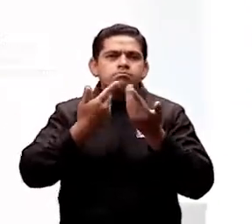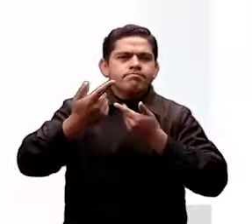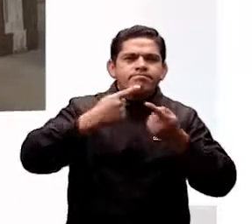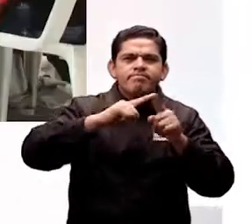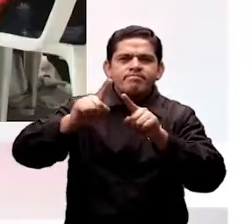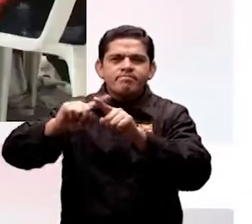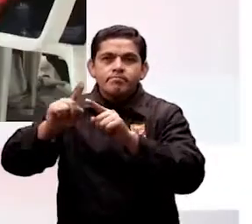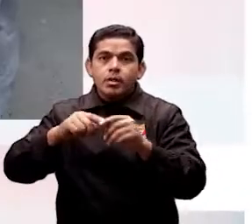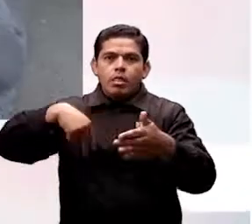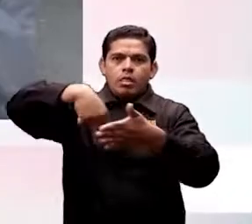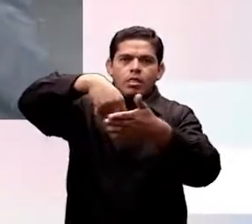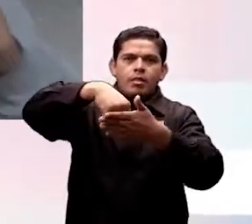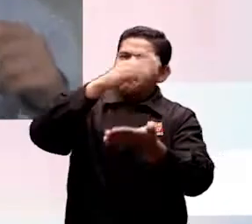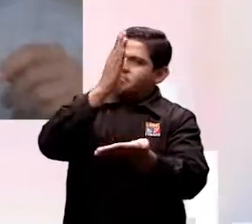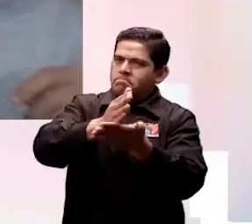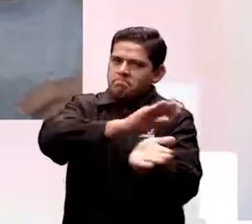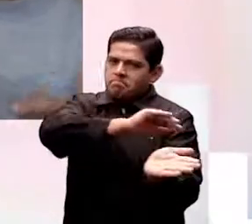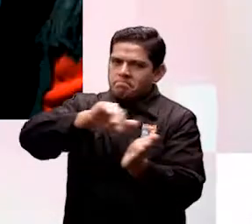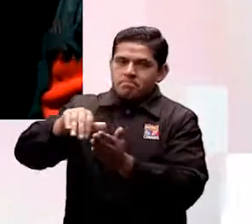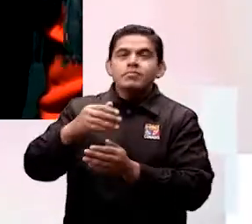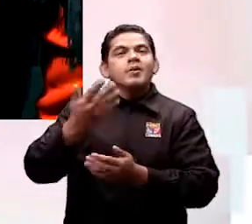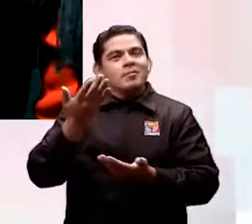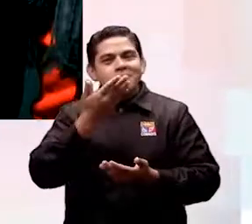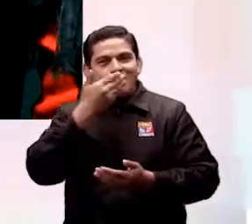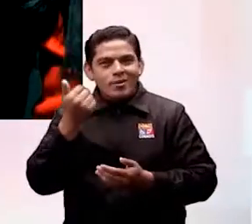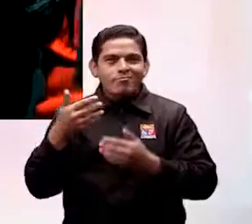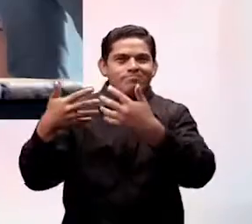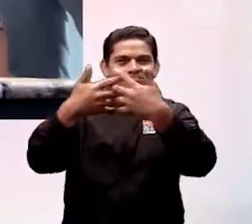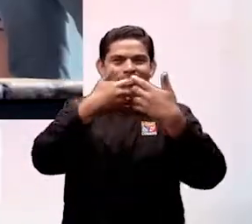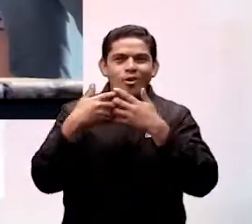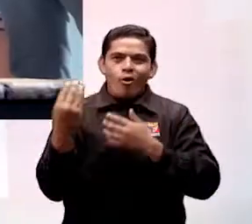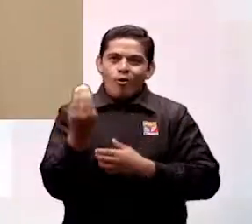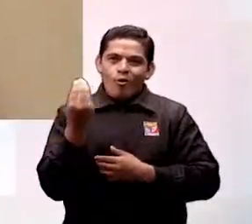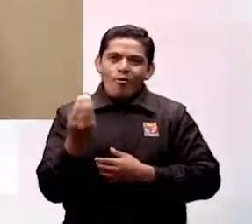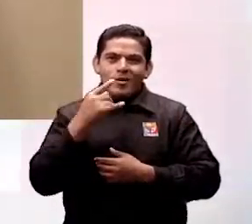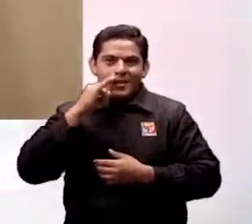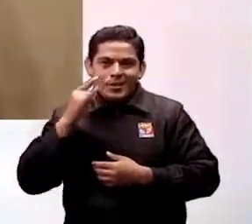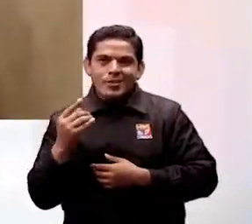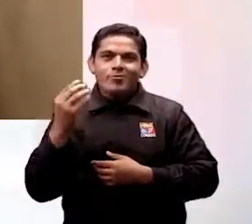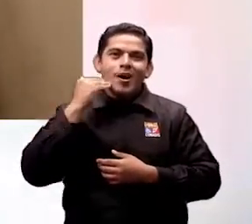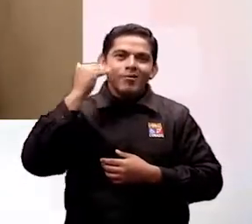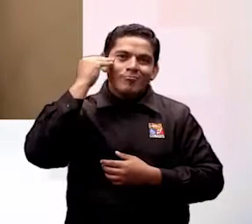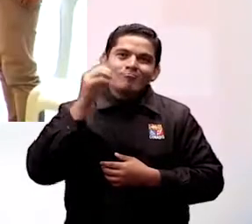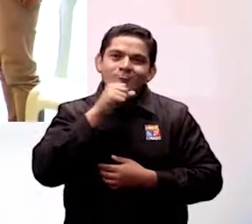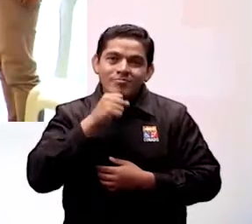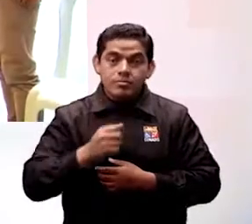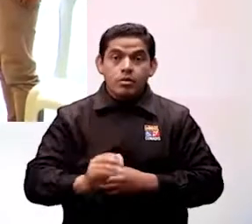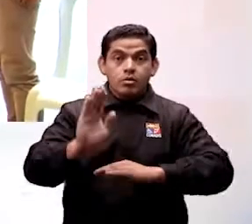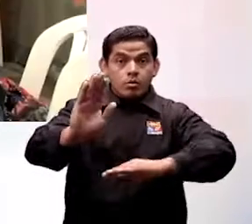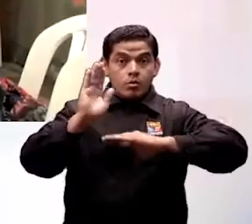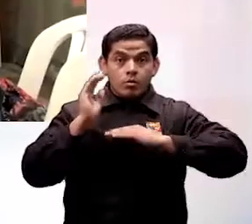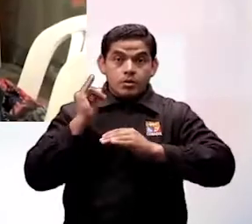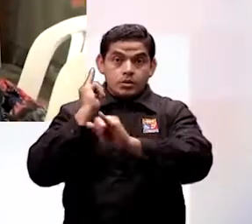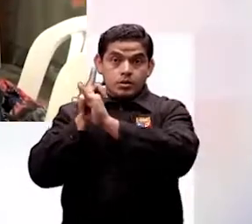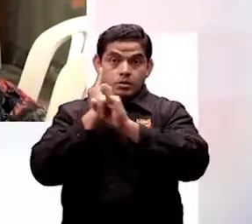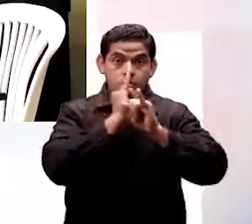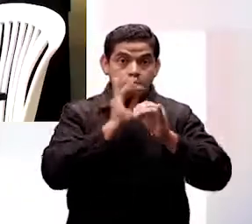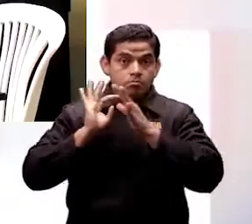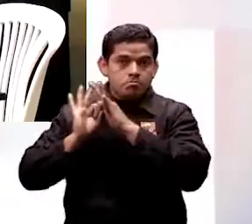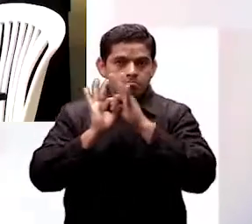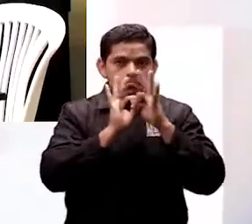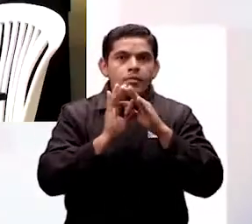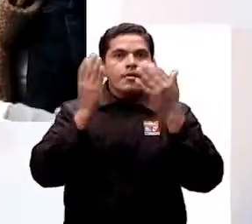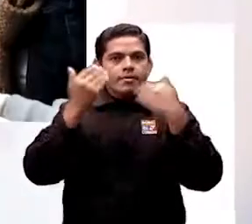no establecer barreras entre la niñez, adolescencia, juventud y adultos mayores. El compromiso entre las dos instituciones,